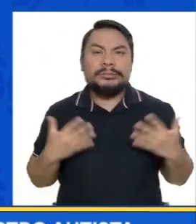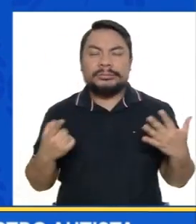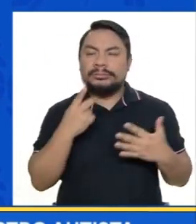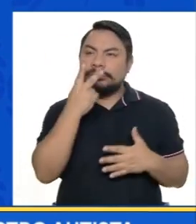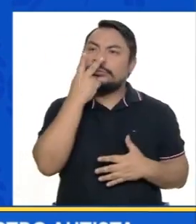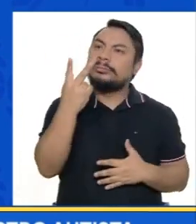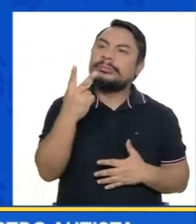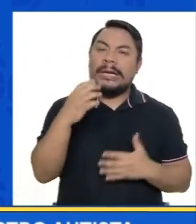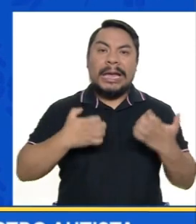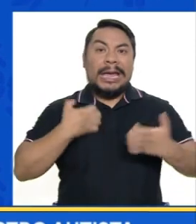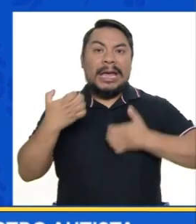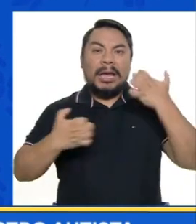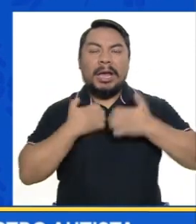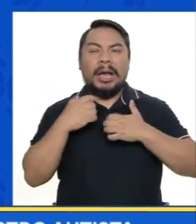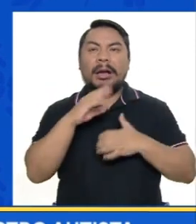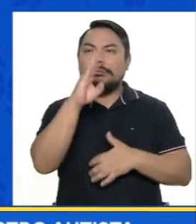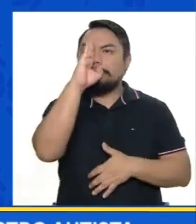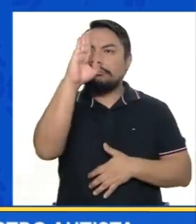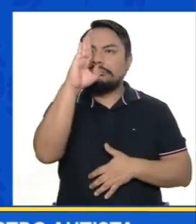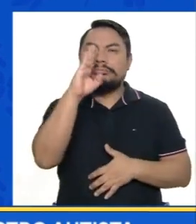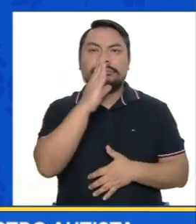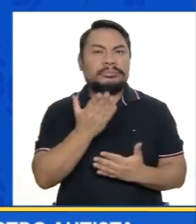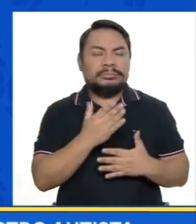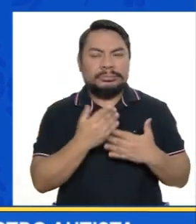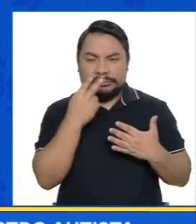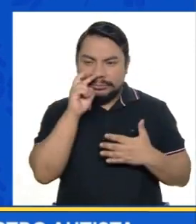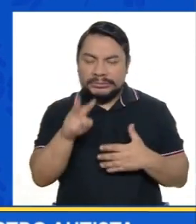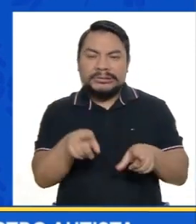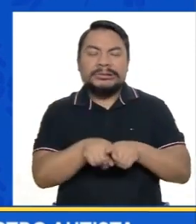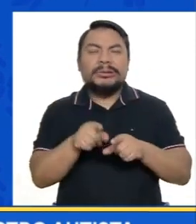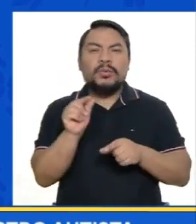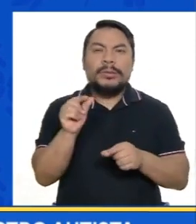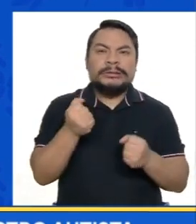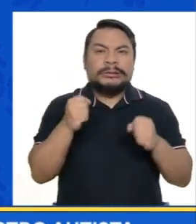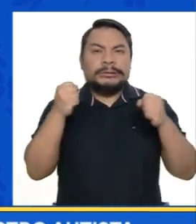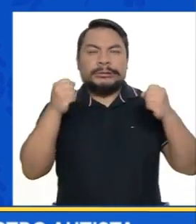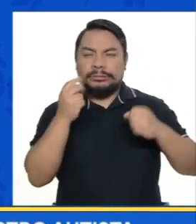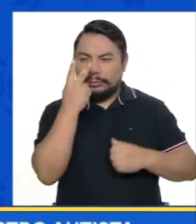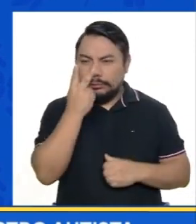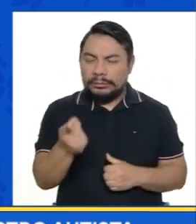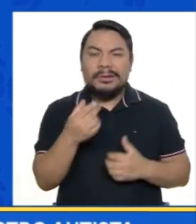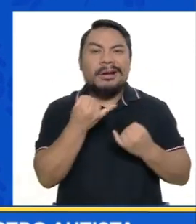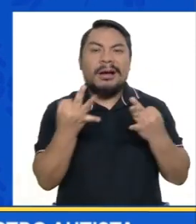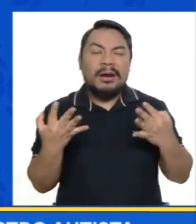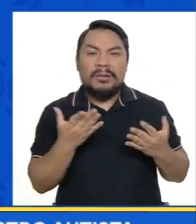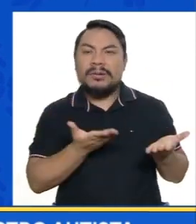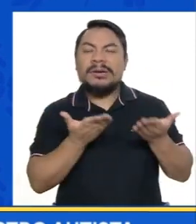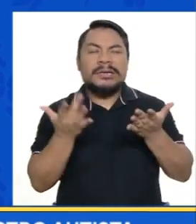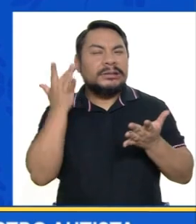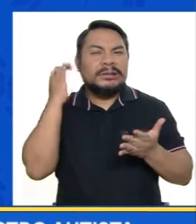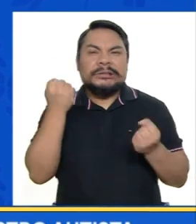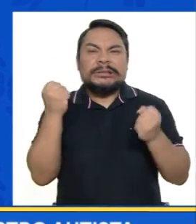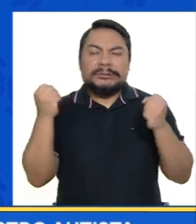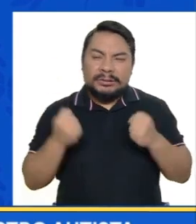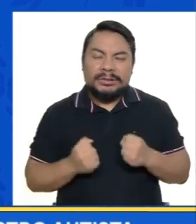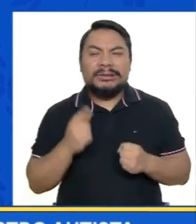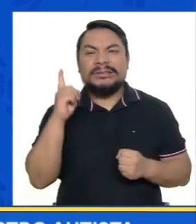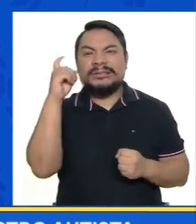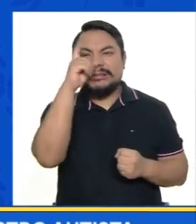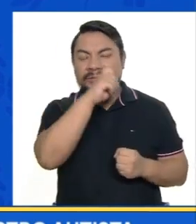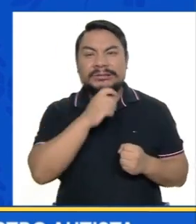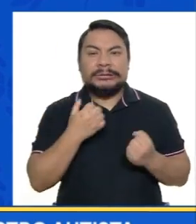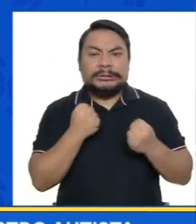o frialdad en las emociones, un alto grado de irritabilidad ante algún estímulo o dificultad para